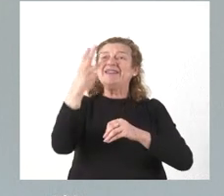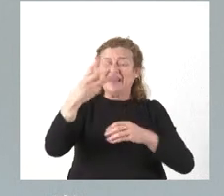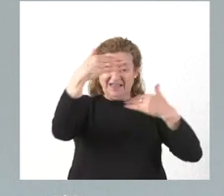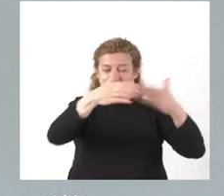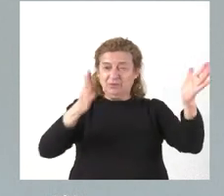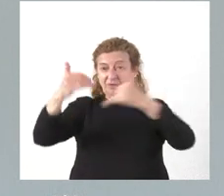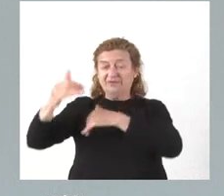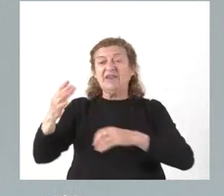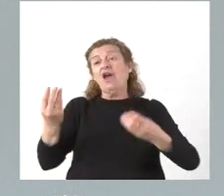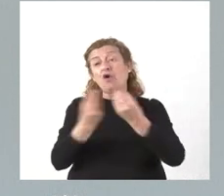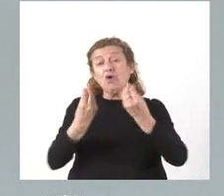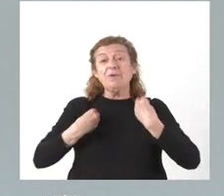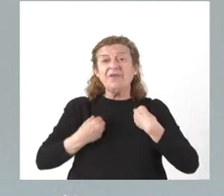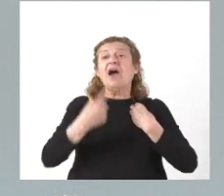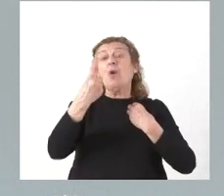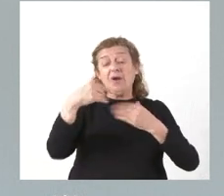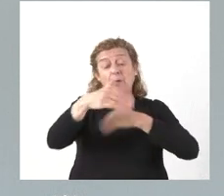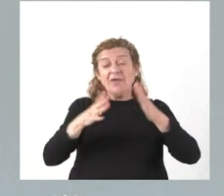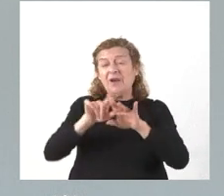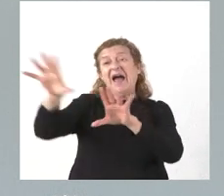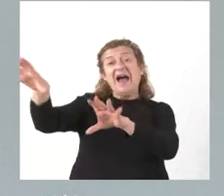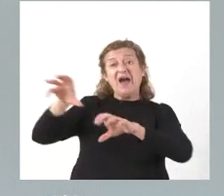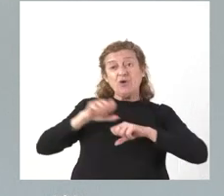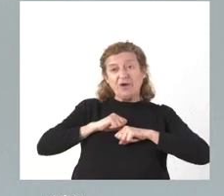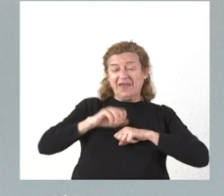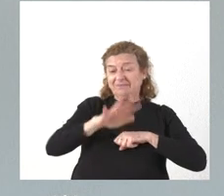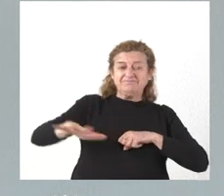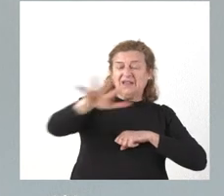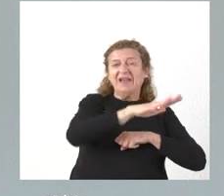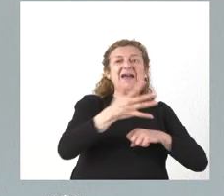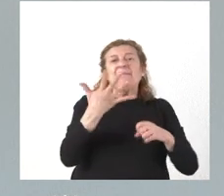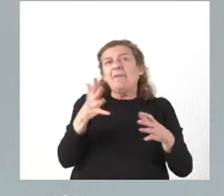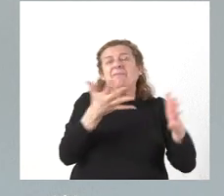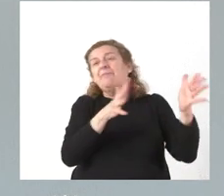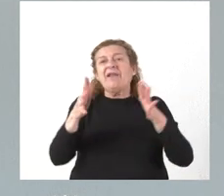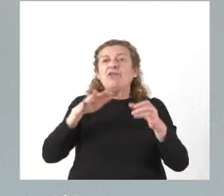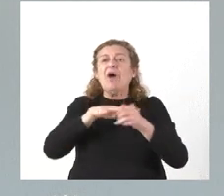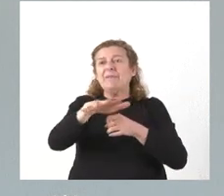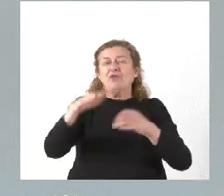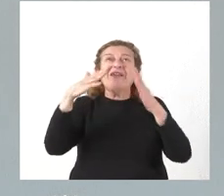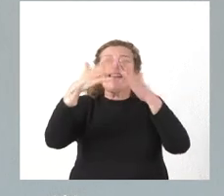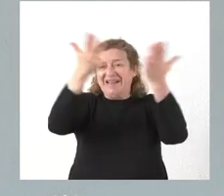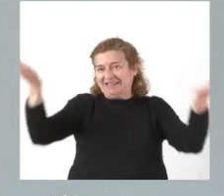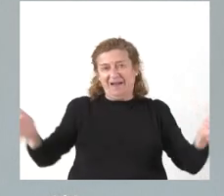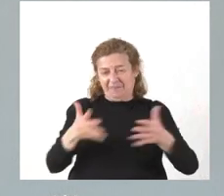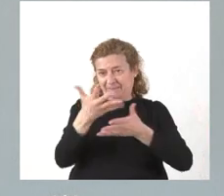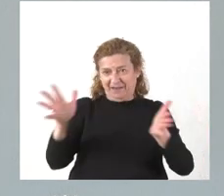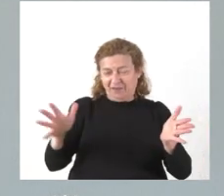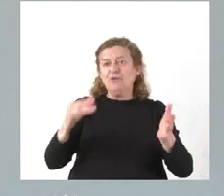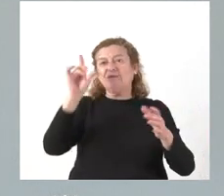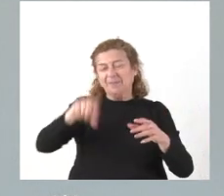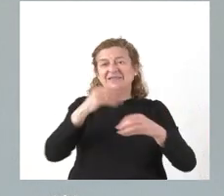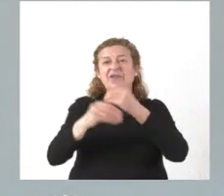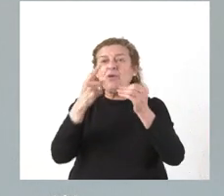convivencia y una unidad de acogida en un entorno organizativo similar, como les digo, a los del ámbito doméstico. instala, además, un pequeño